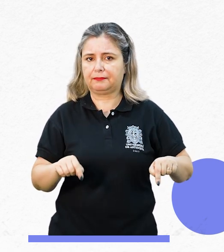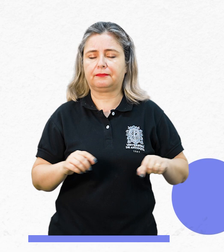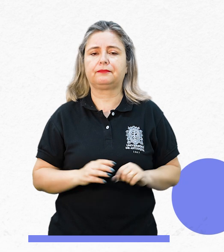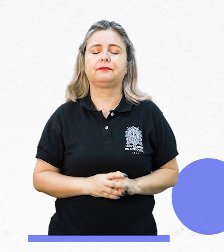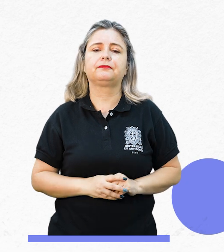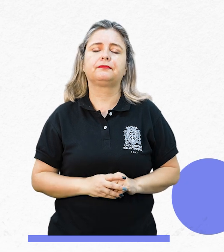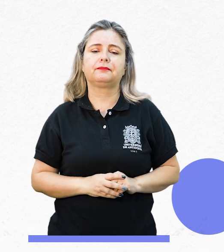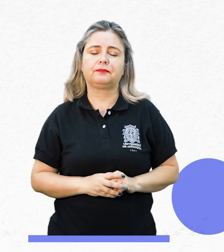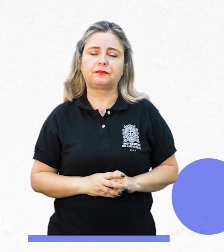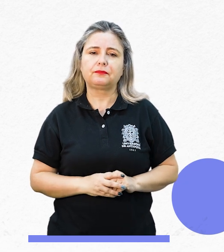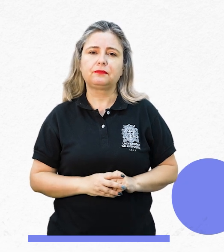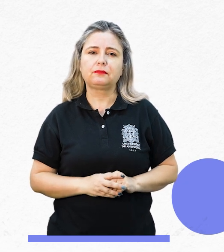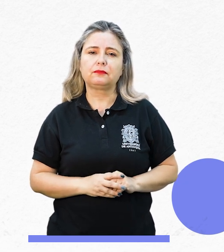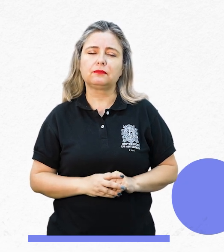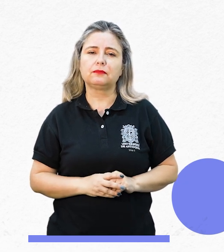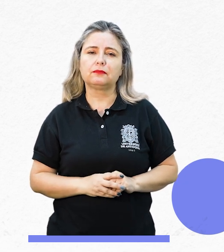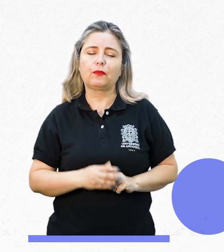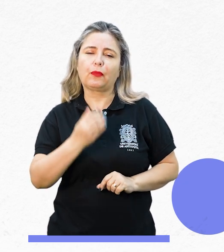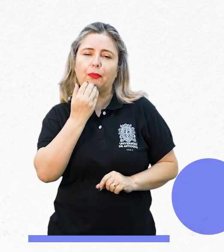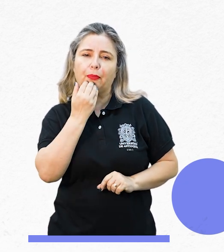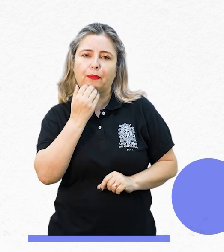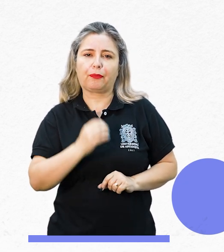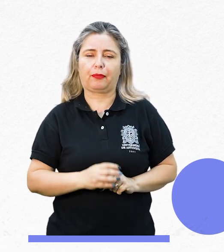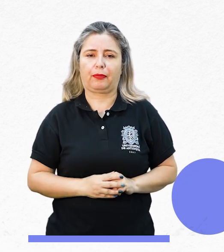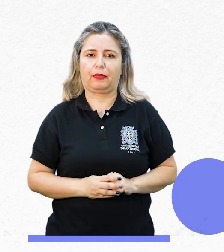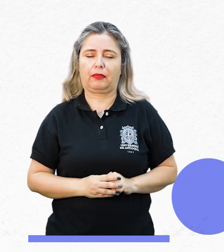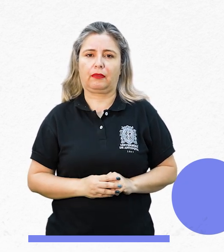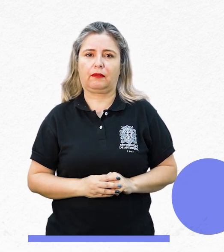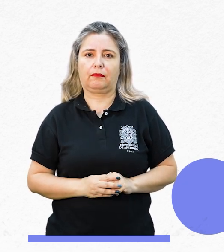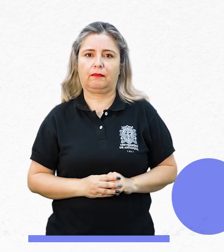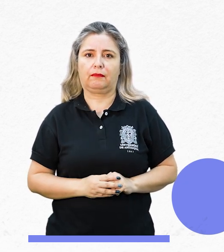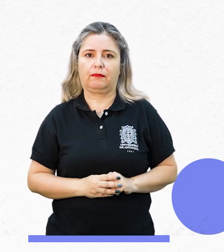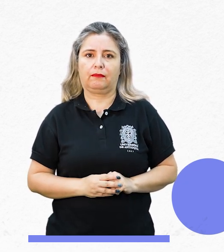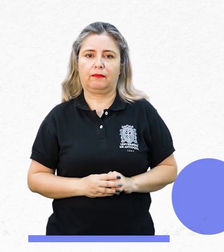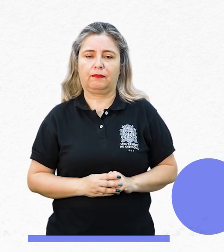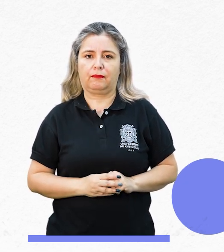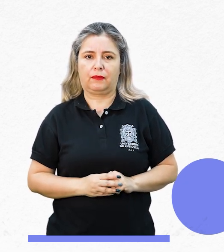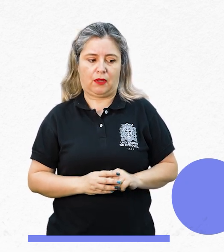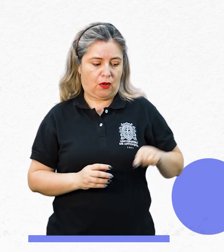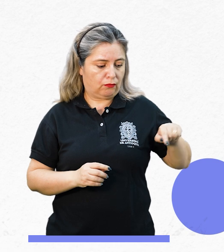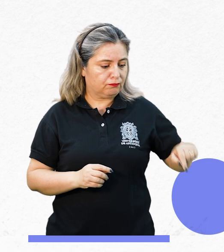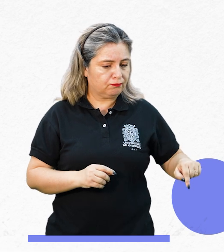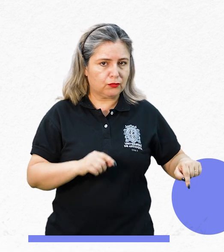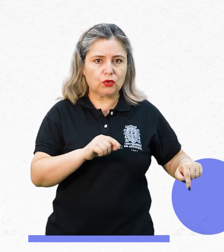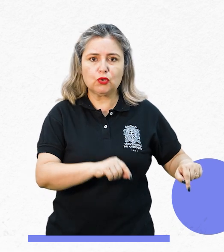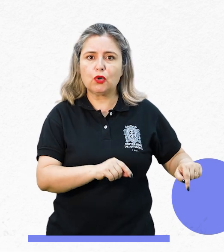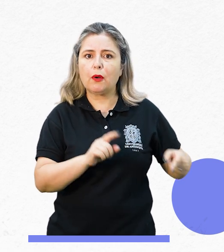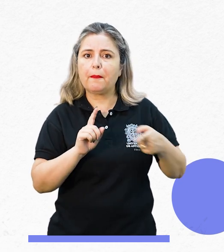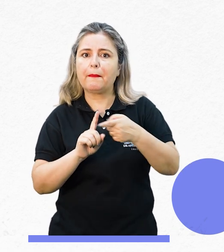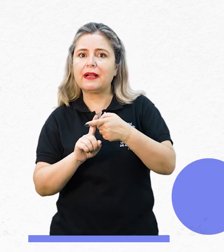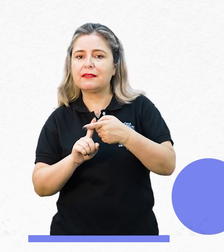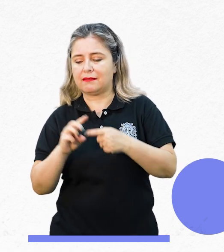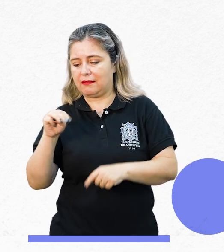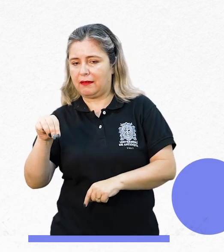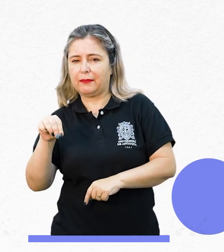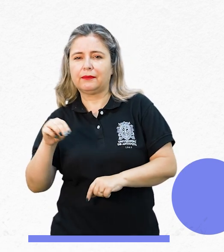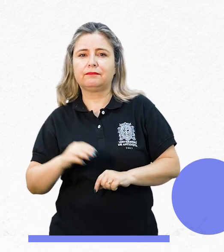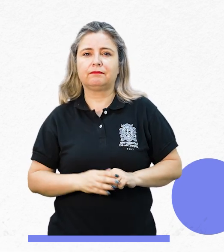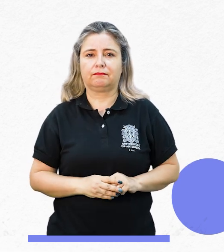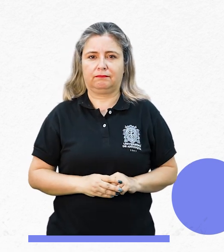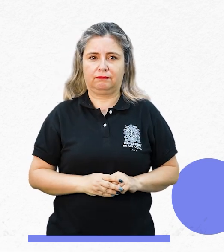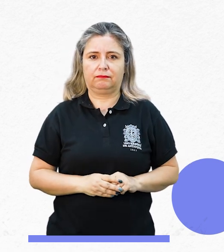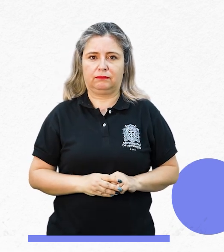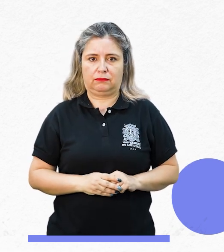rápidas en nuestra computadora. Por ejemplo, pulsando control chipm, control chipm podemos